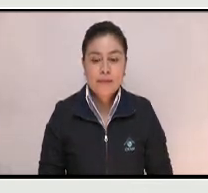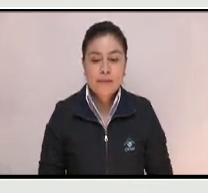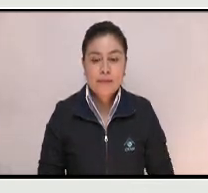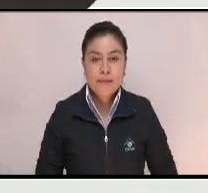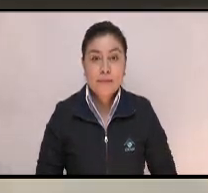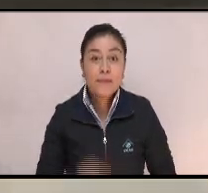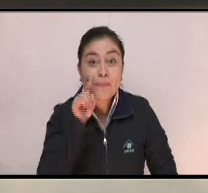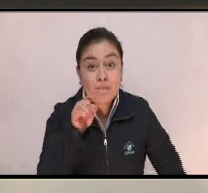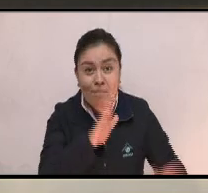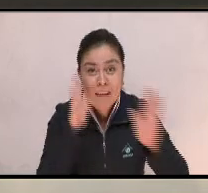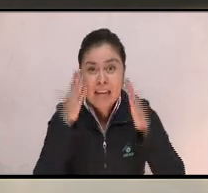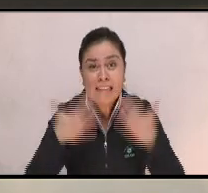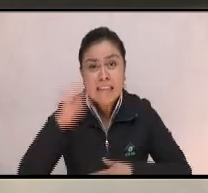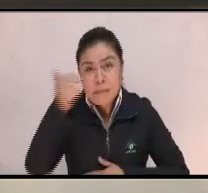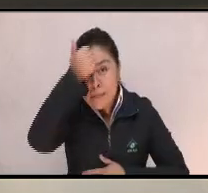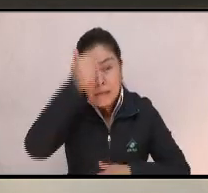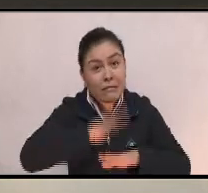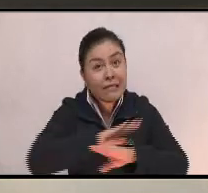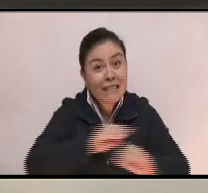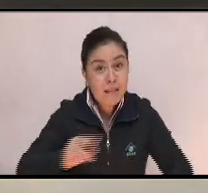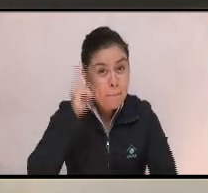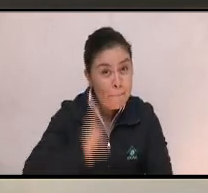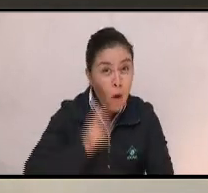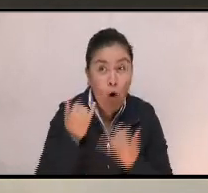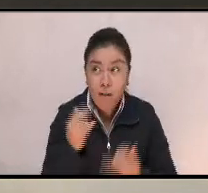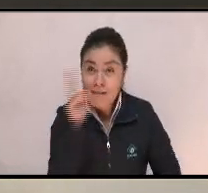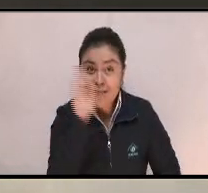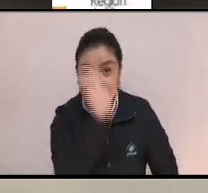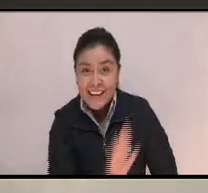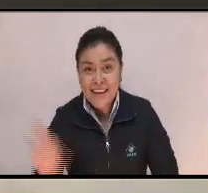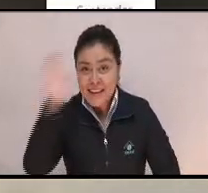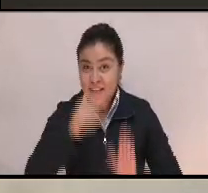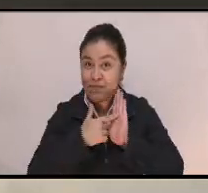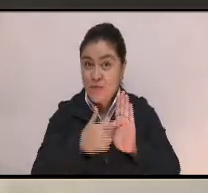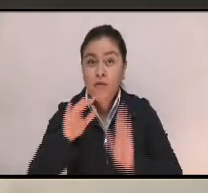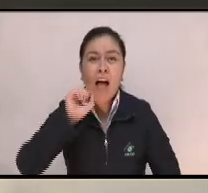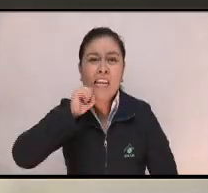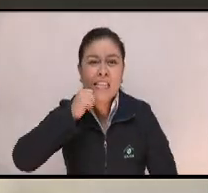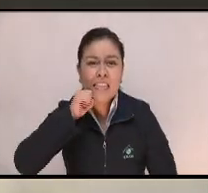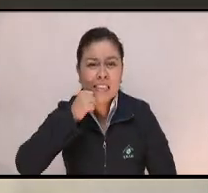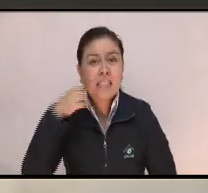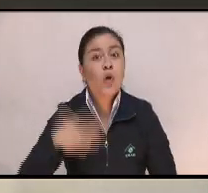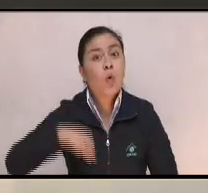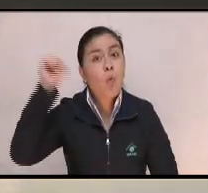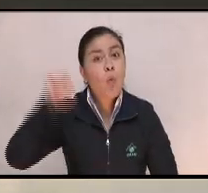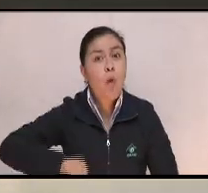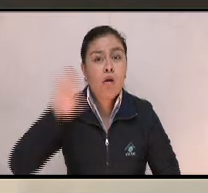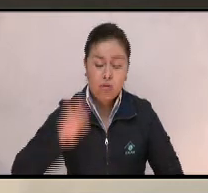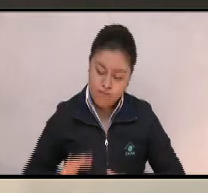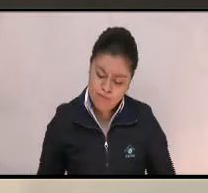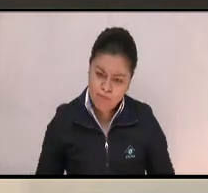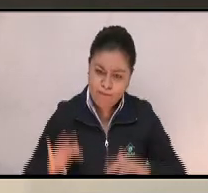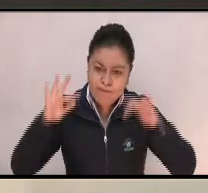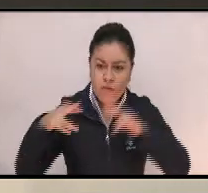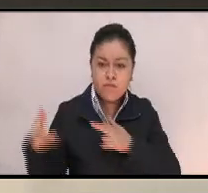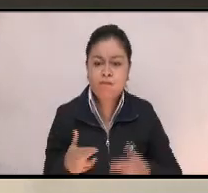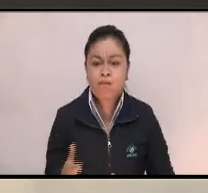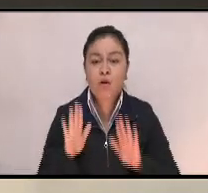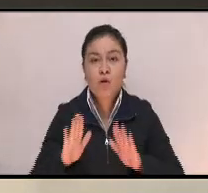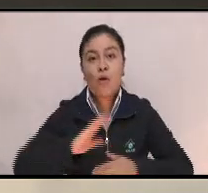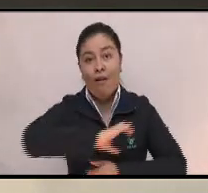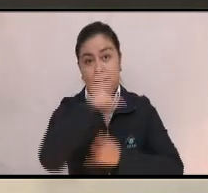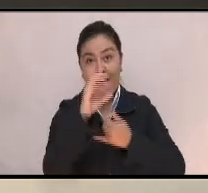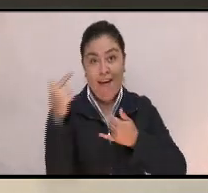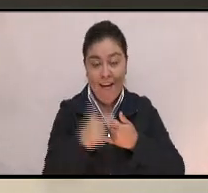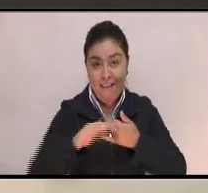Mucha atención a las principales alertas para hoy a nivel nacional. Alerta naranja por probabilidad de crecientes en algunos ríos de las regiones Caribe,